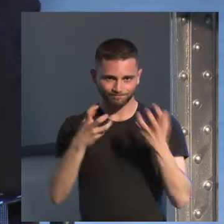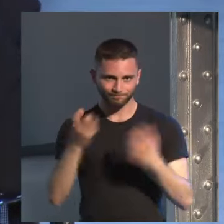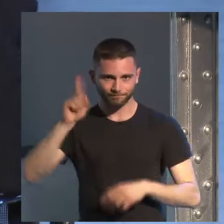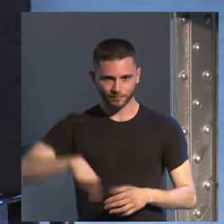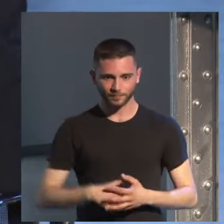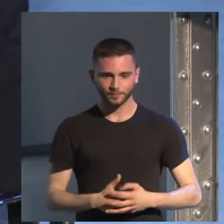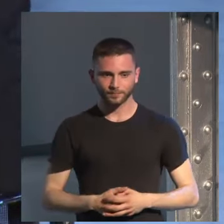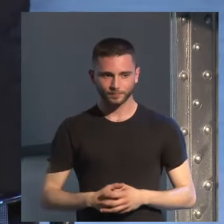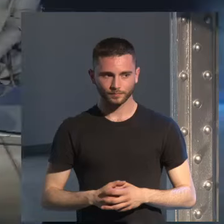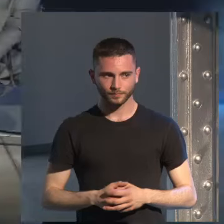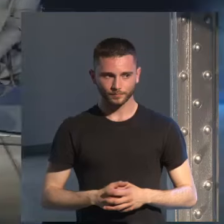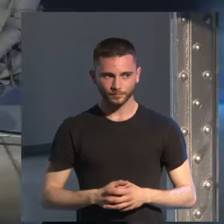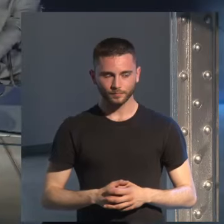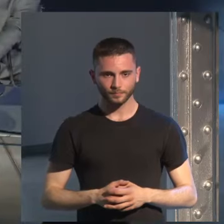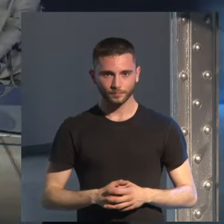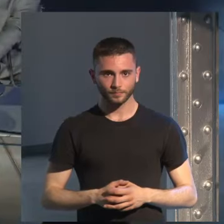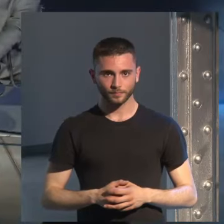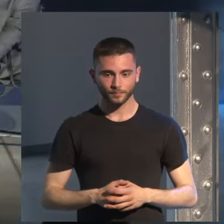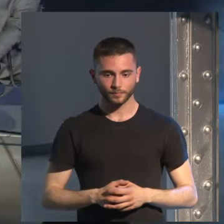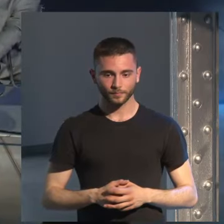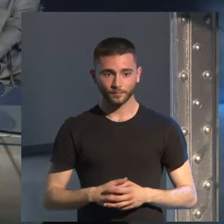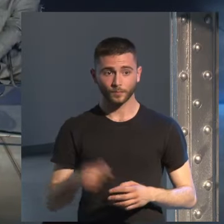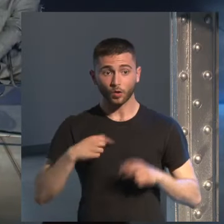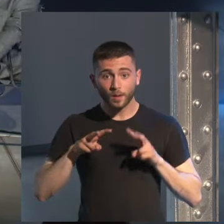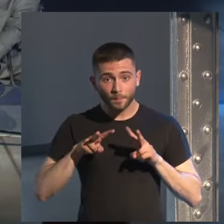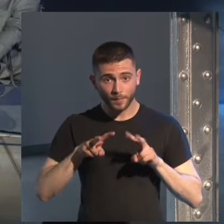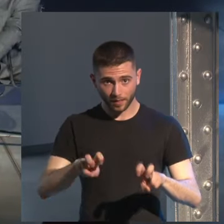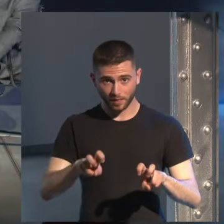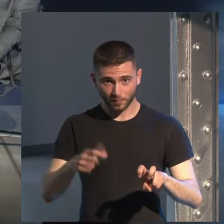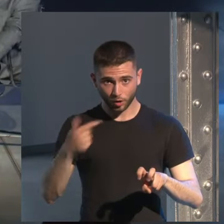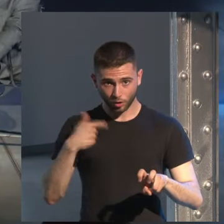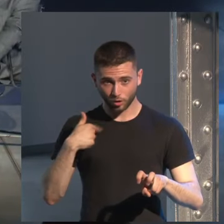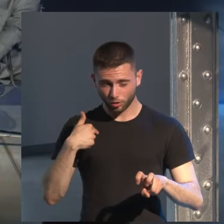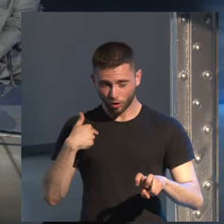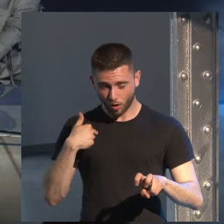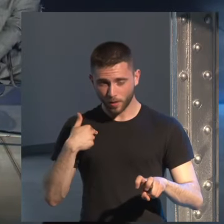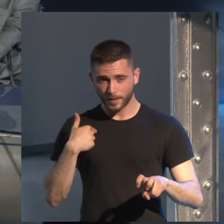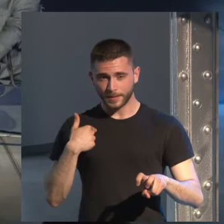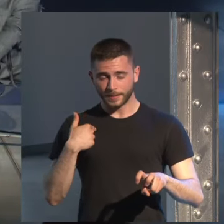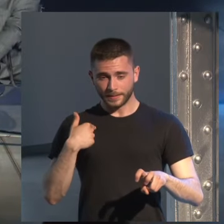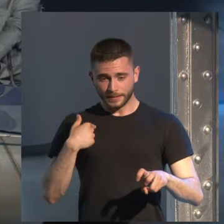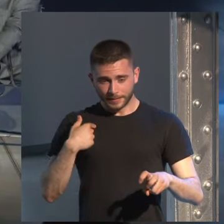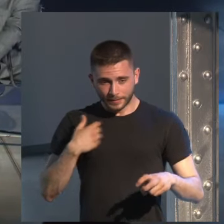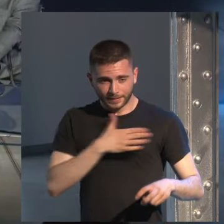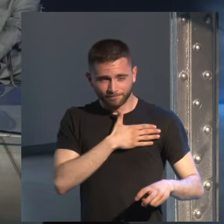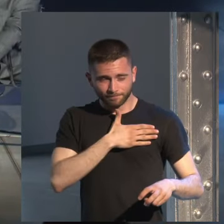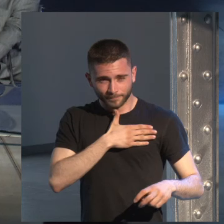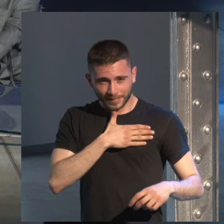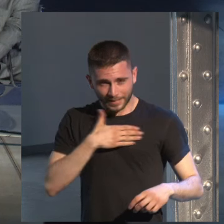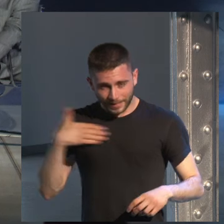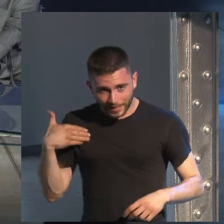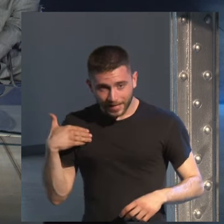yo desde desde el principio me propuse mucho intentar hacer